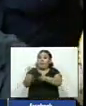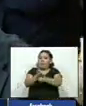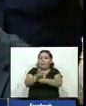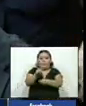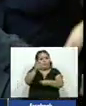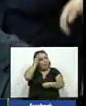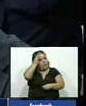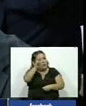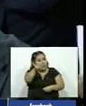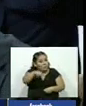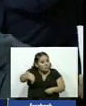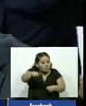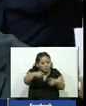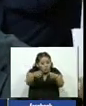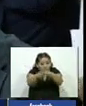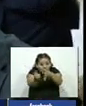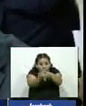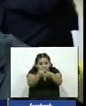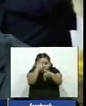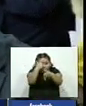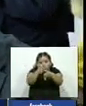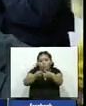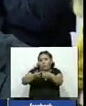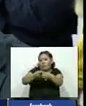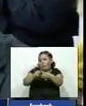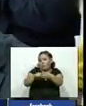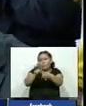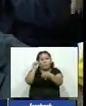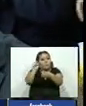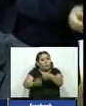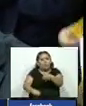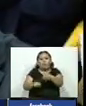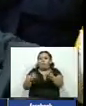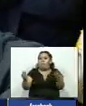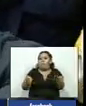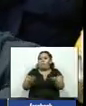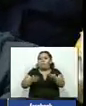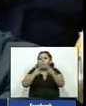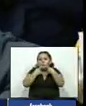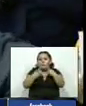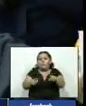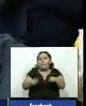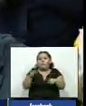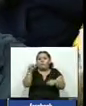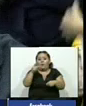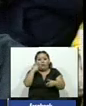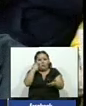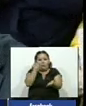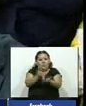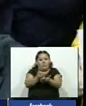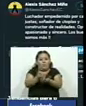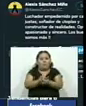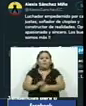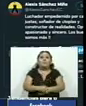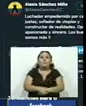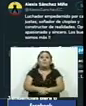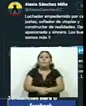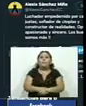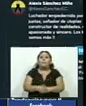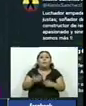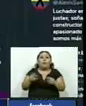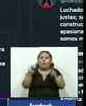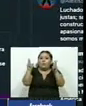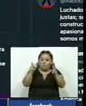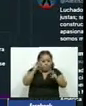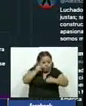ustedes inteligencia desde luego no podía tampoco manifestar que existía ya esta probabilidad de un golpe de estado En medio de